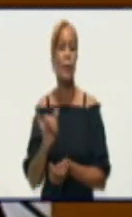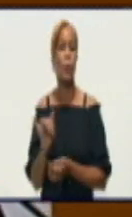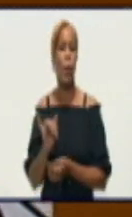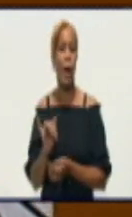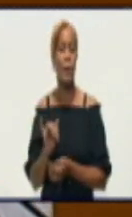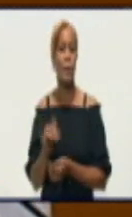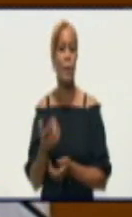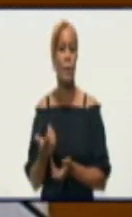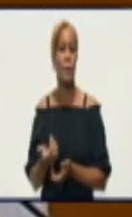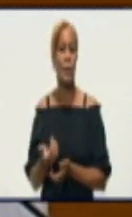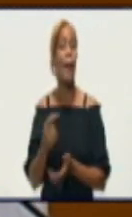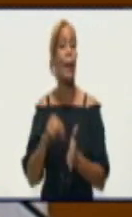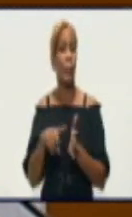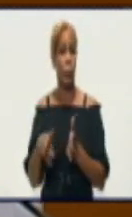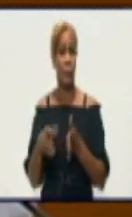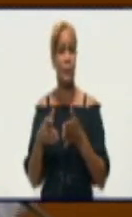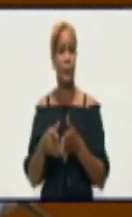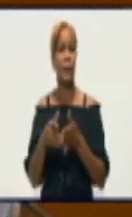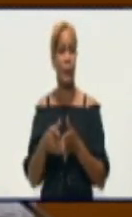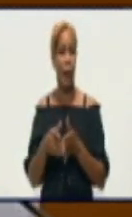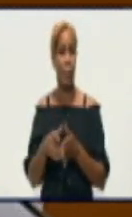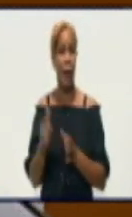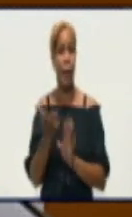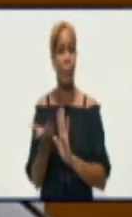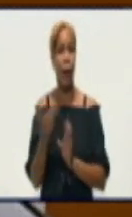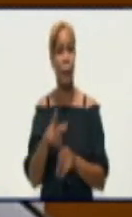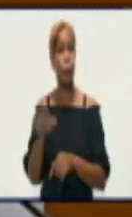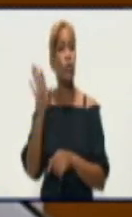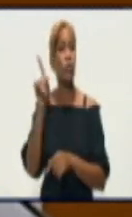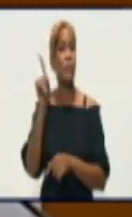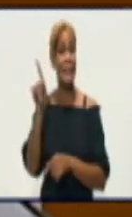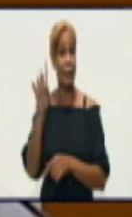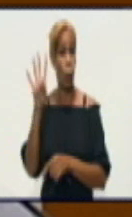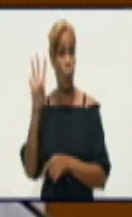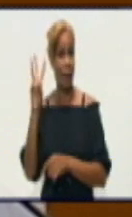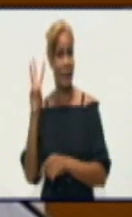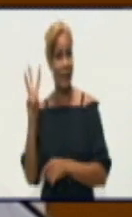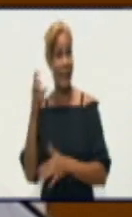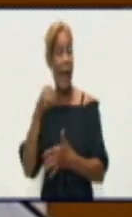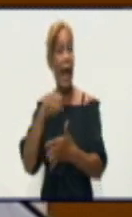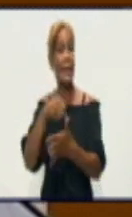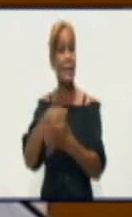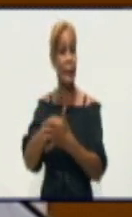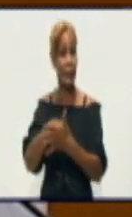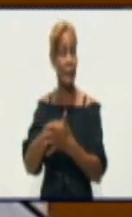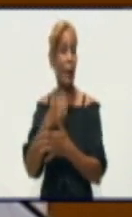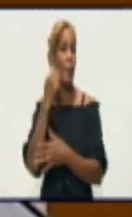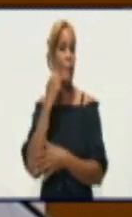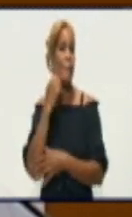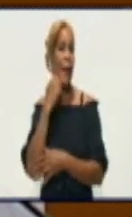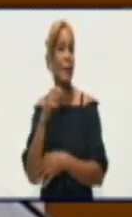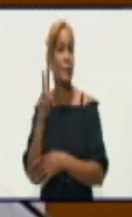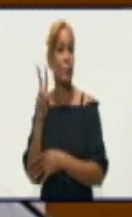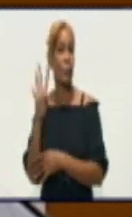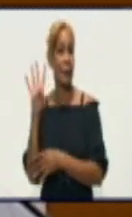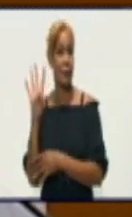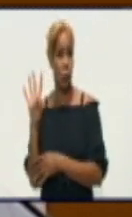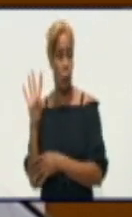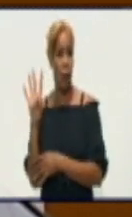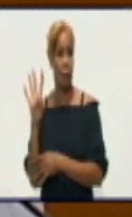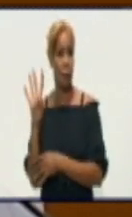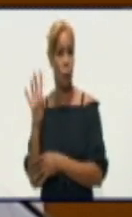anterior. En la provincia han ocurrido hasta la fecha 143 accidentes, más 24, 16